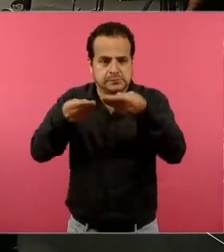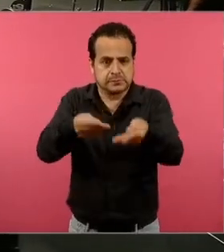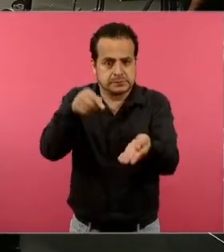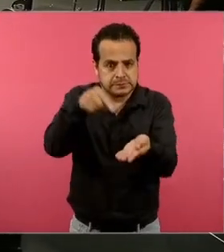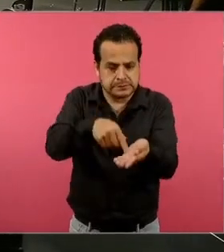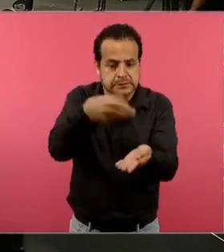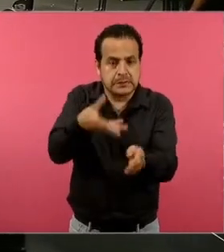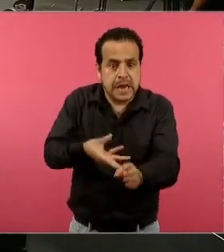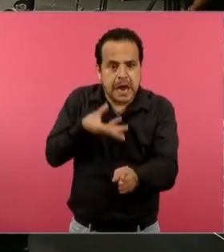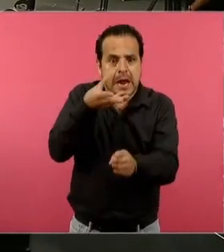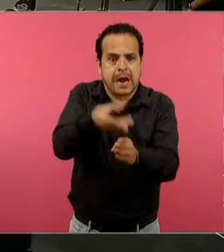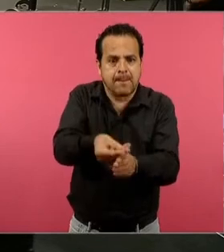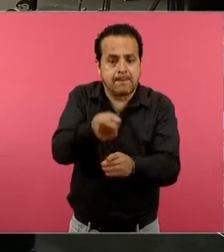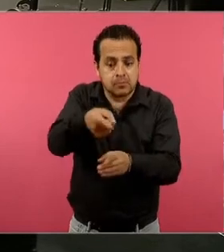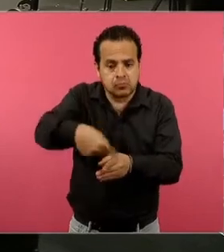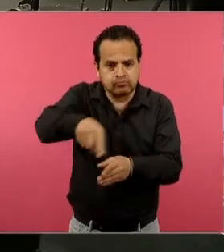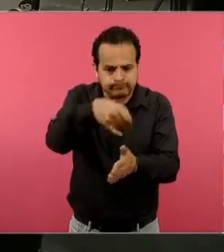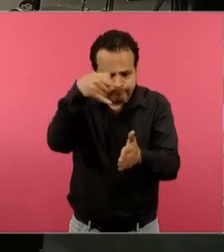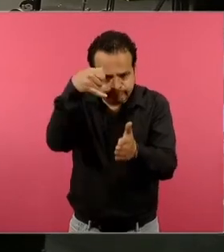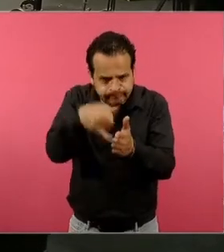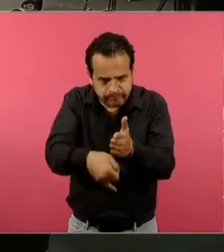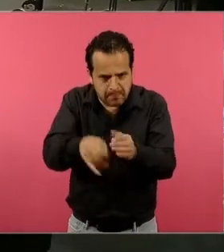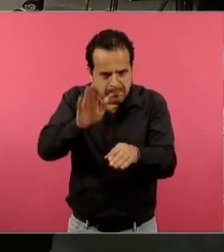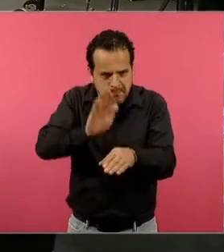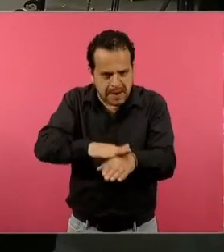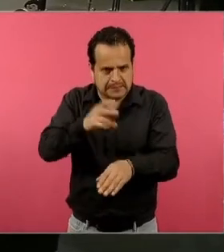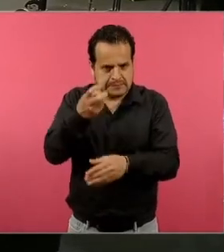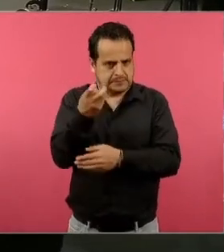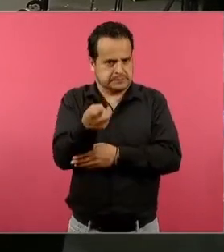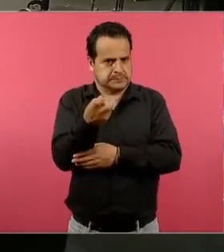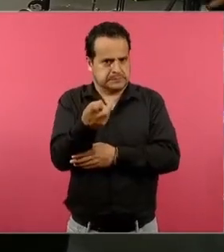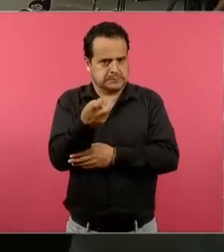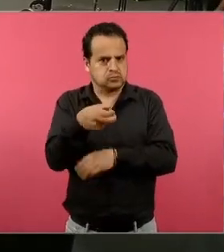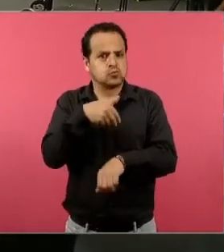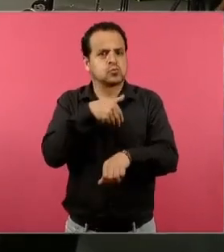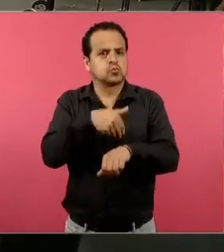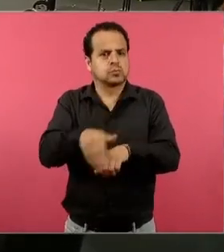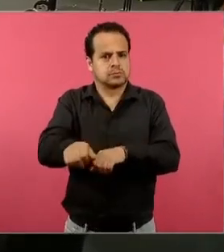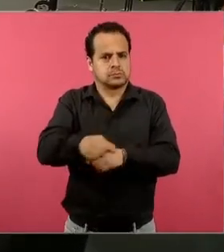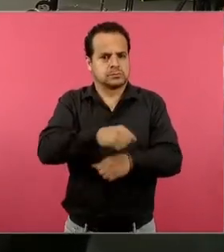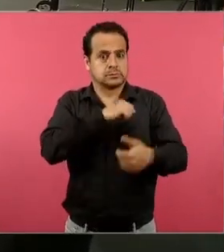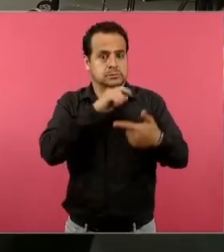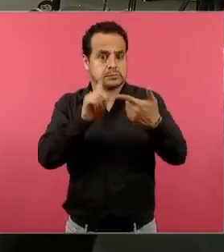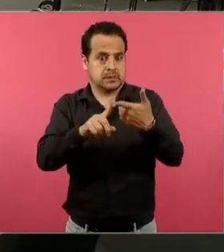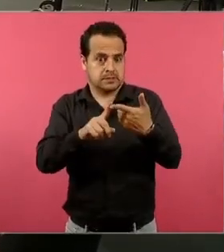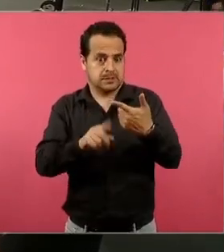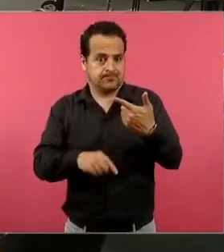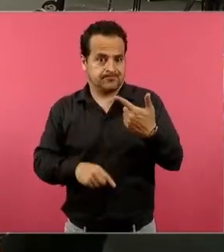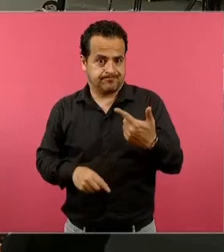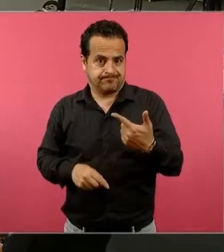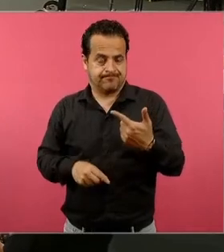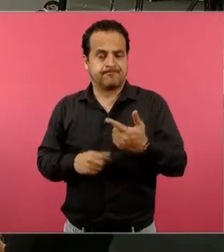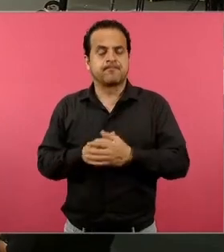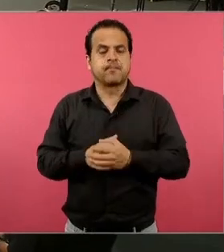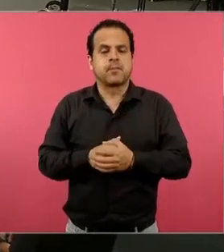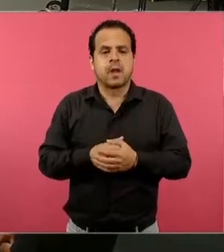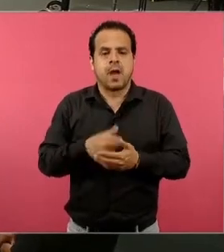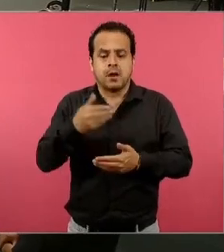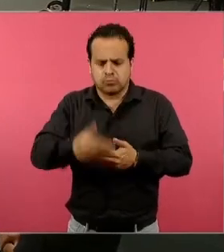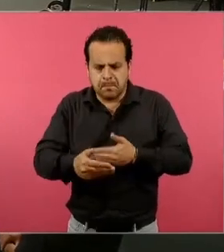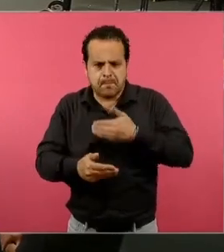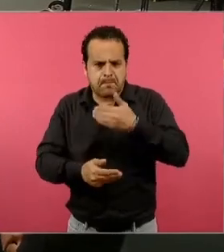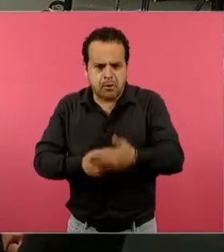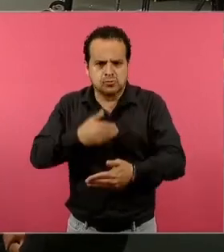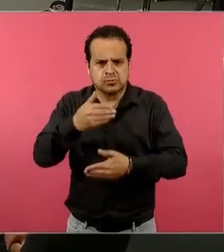En el momento siete es reorientamos, en esta fase de reorientar es identificar los avances y las dificultades del proceso,